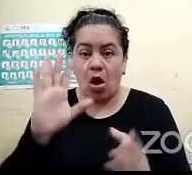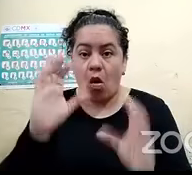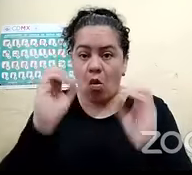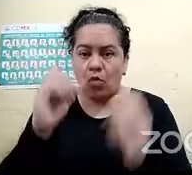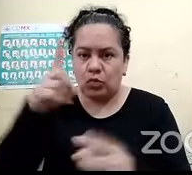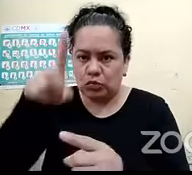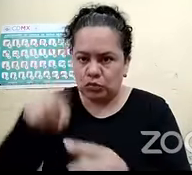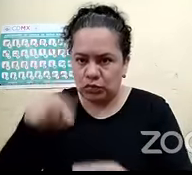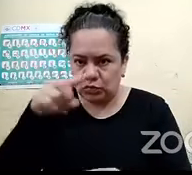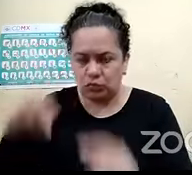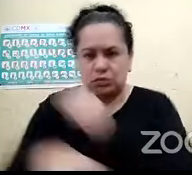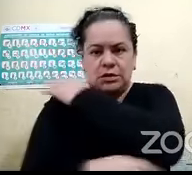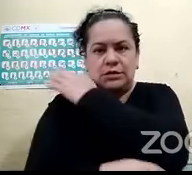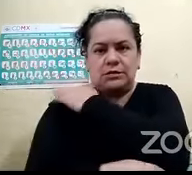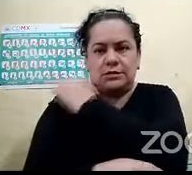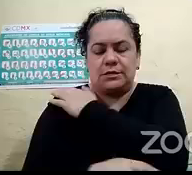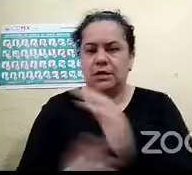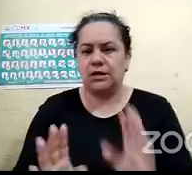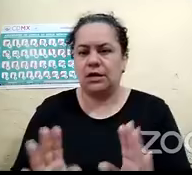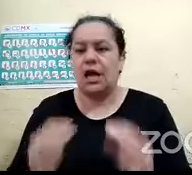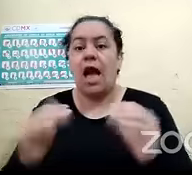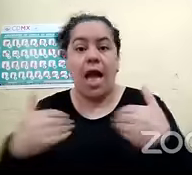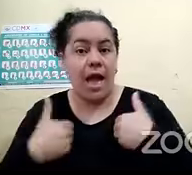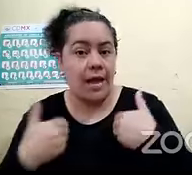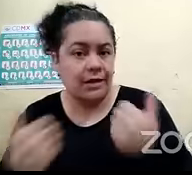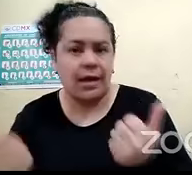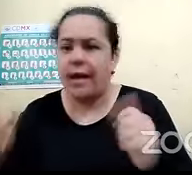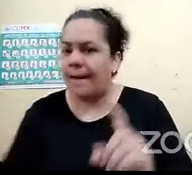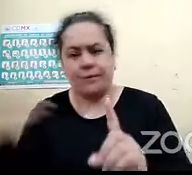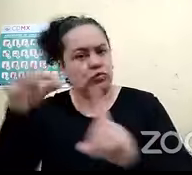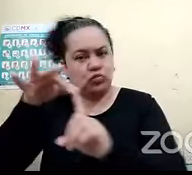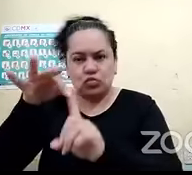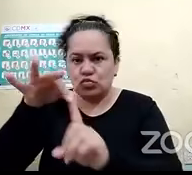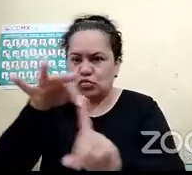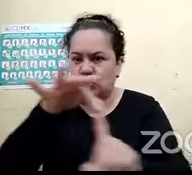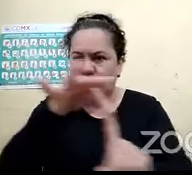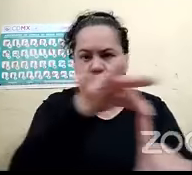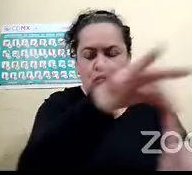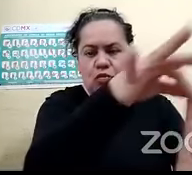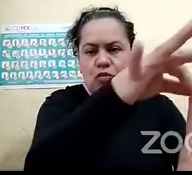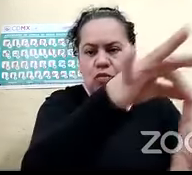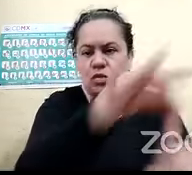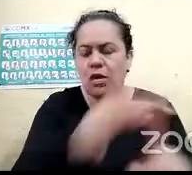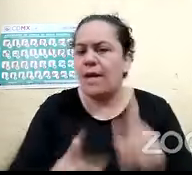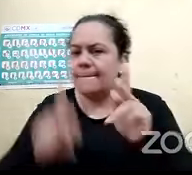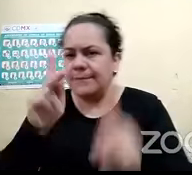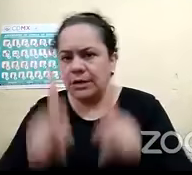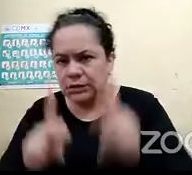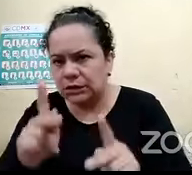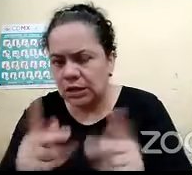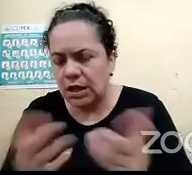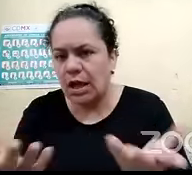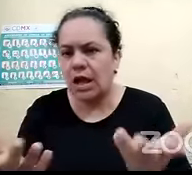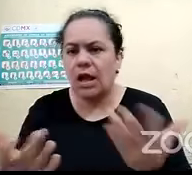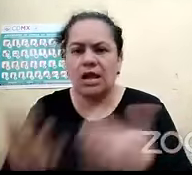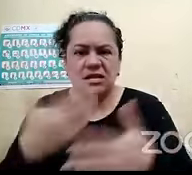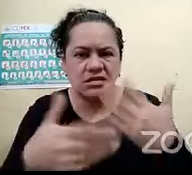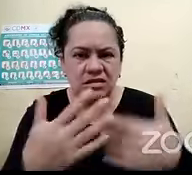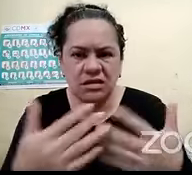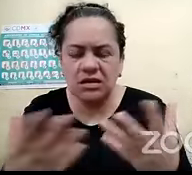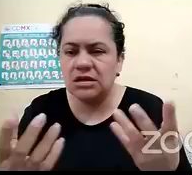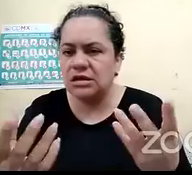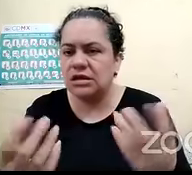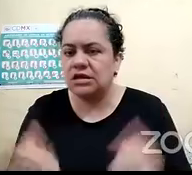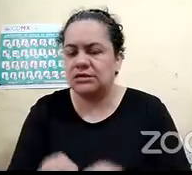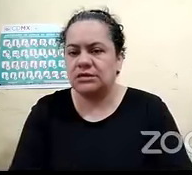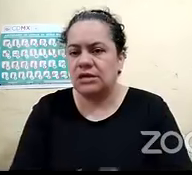principalmente eso creo hablar con las personas y establecer algunos códigos para poderles comunicar